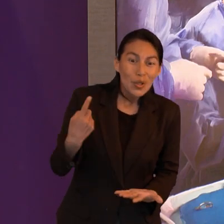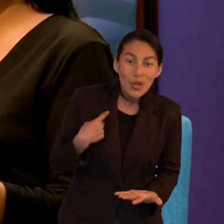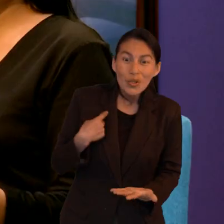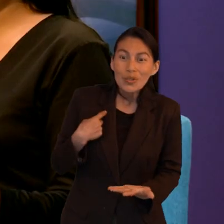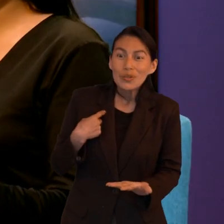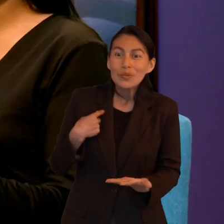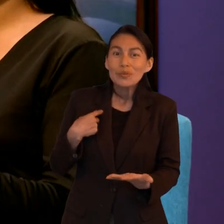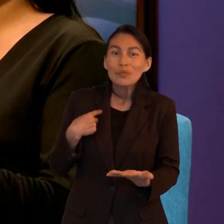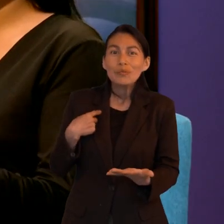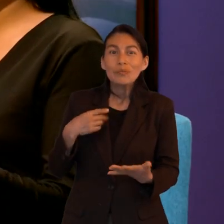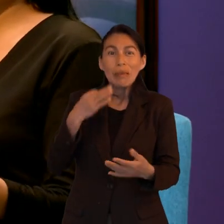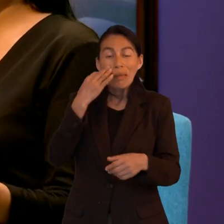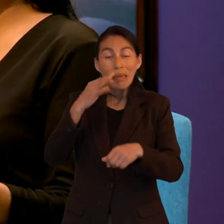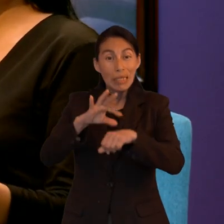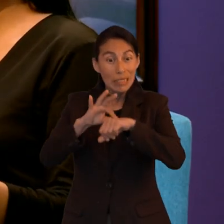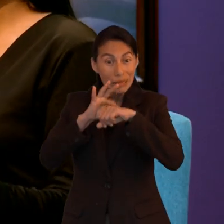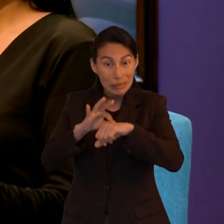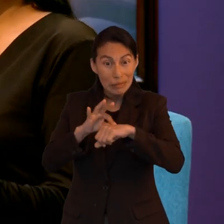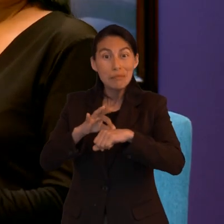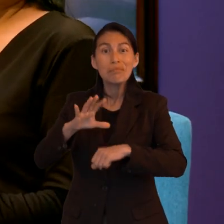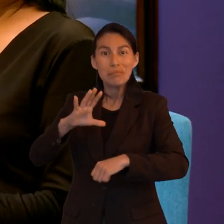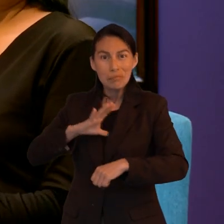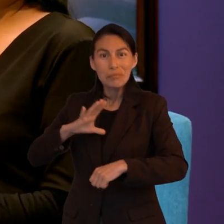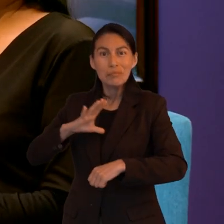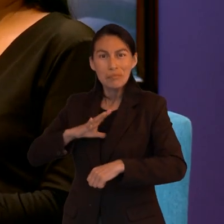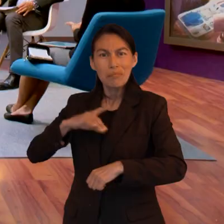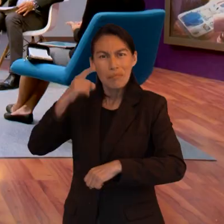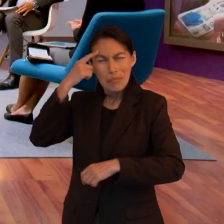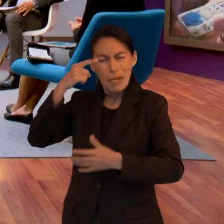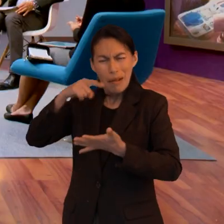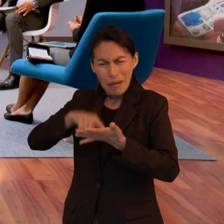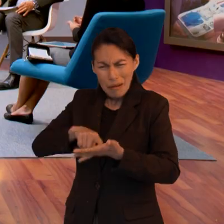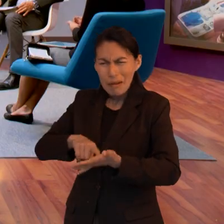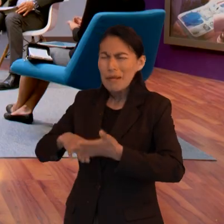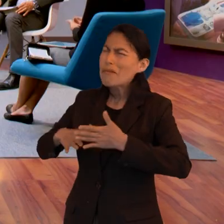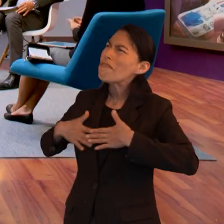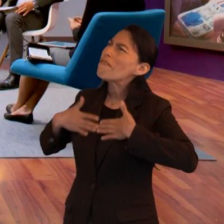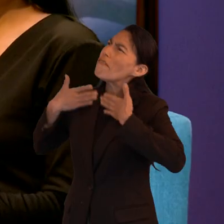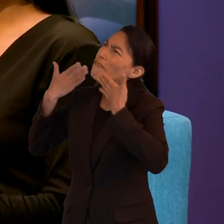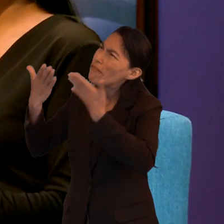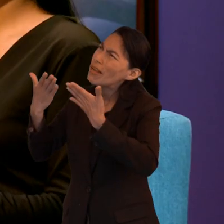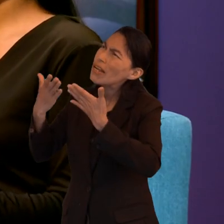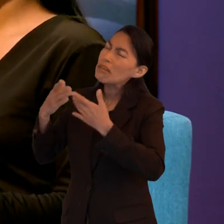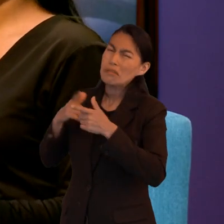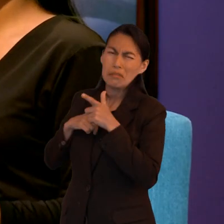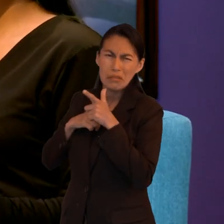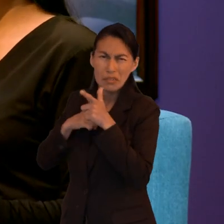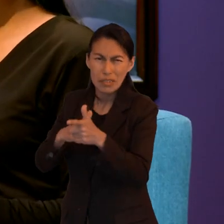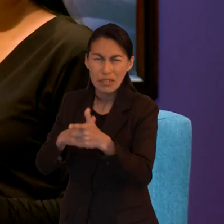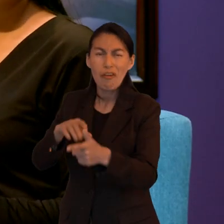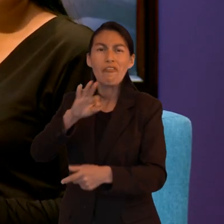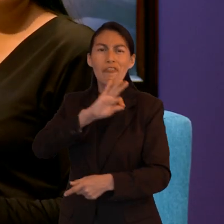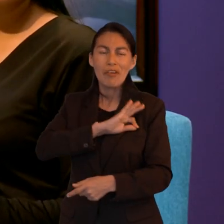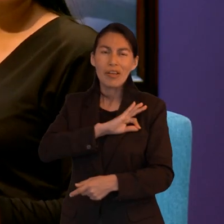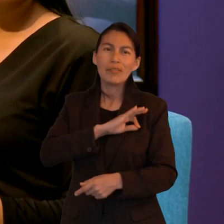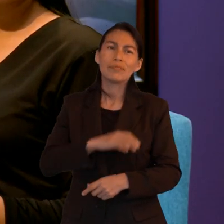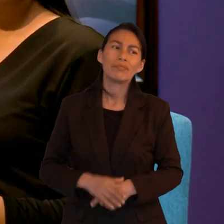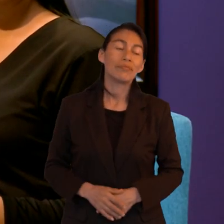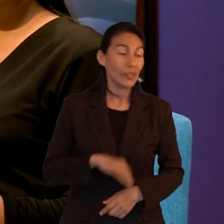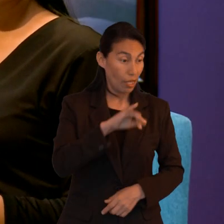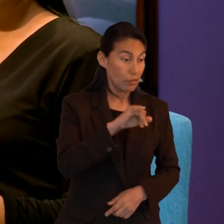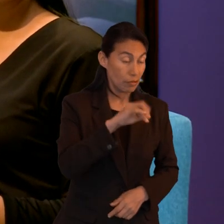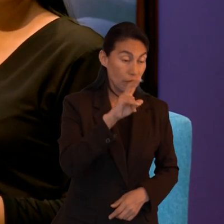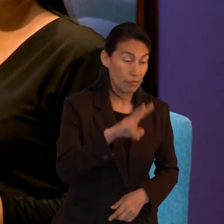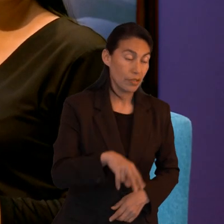nuestra familia alrededor de nosotros para creer así que creo que debemos de avanzar con fe así